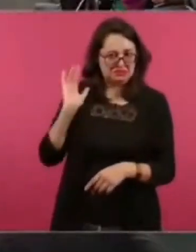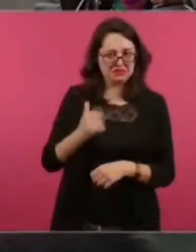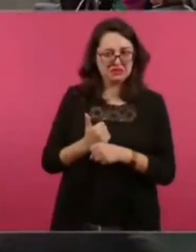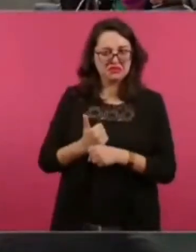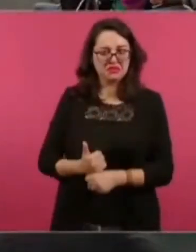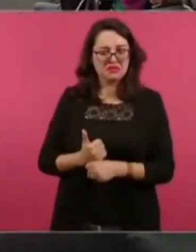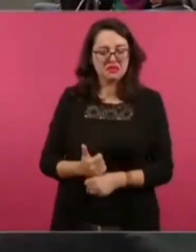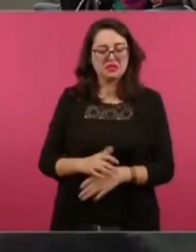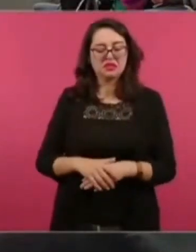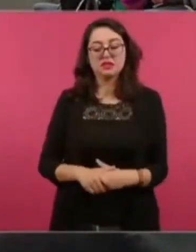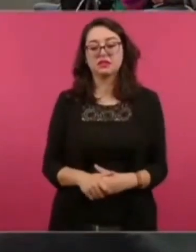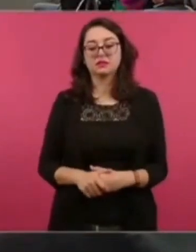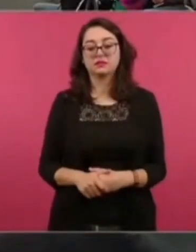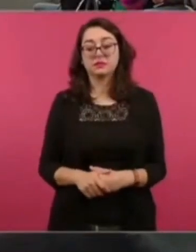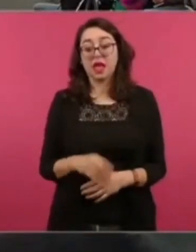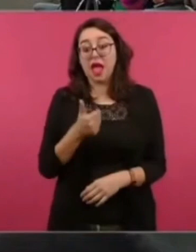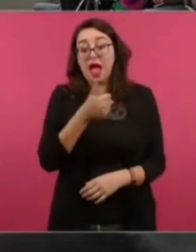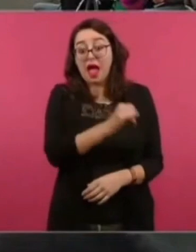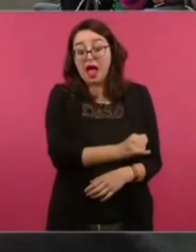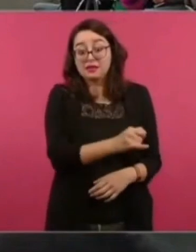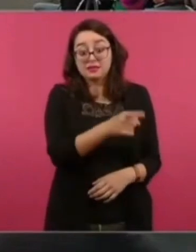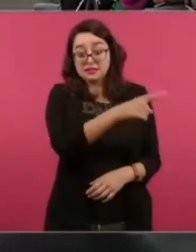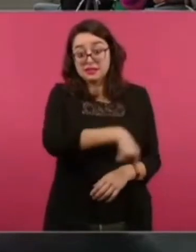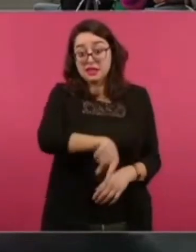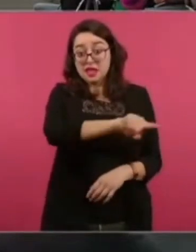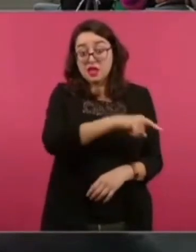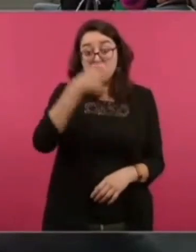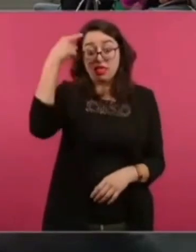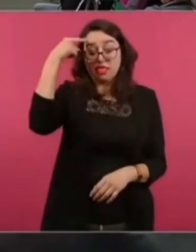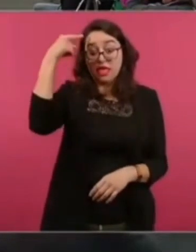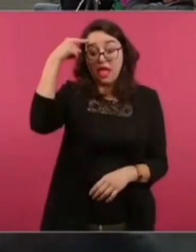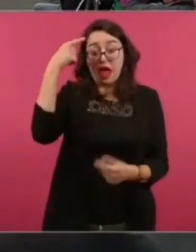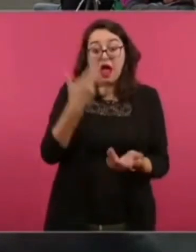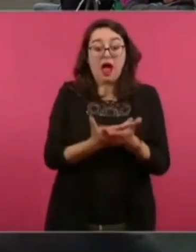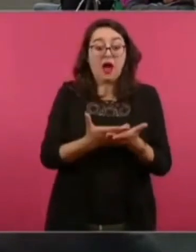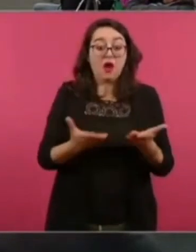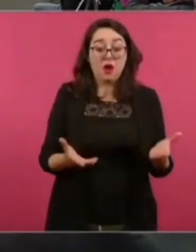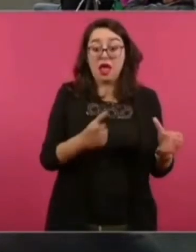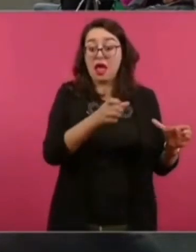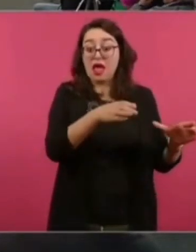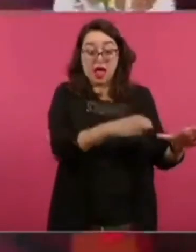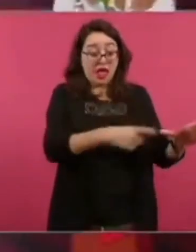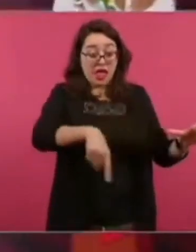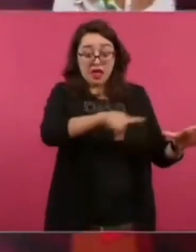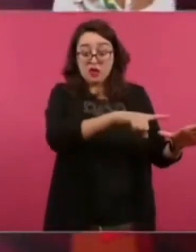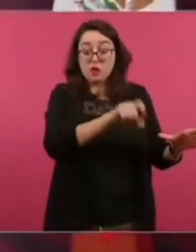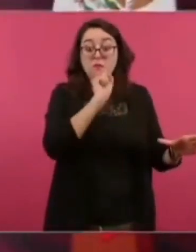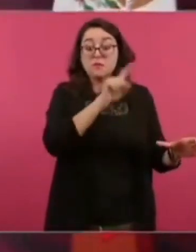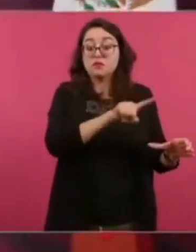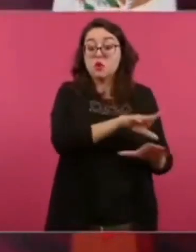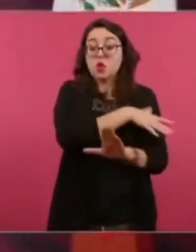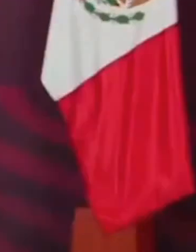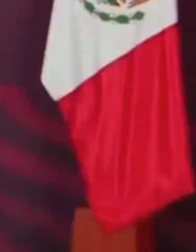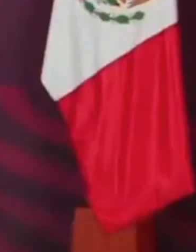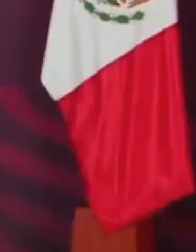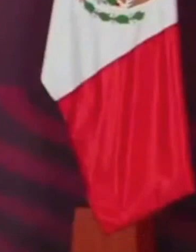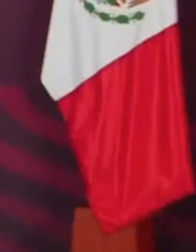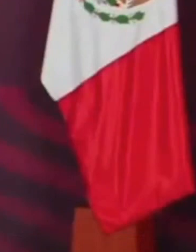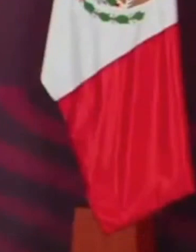Entonces, estos son los abajo firmantes y otros ahí impresentables, porque